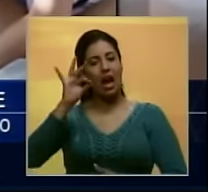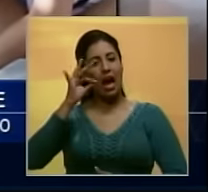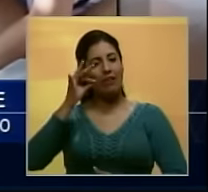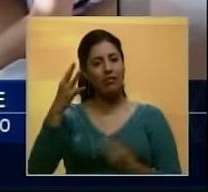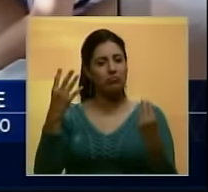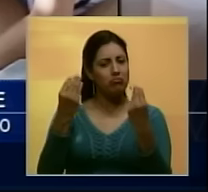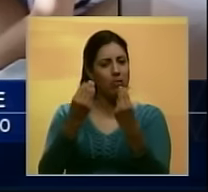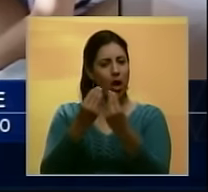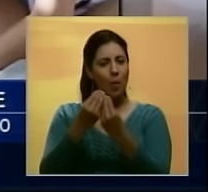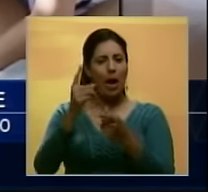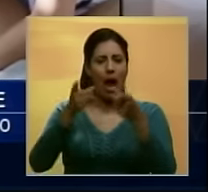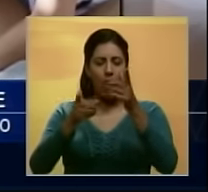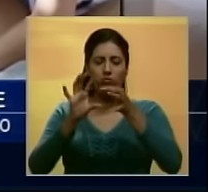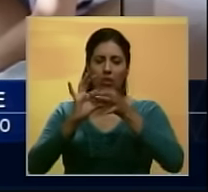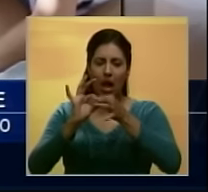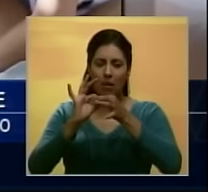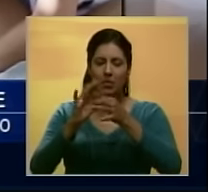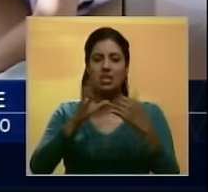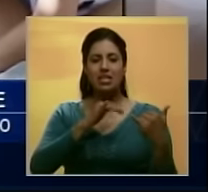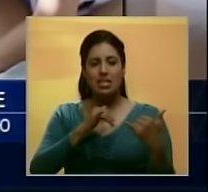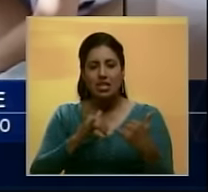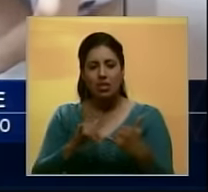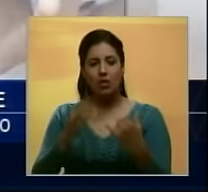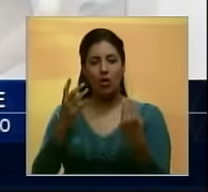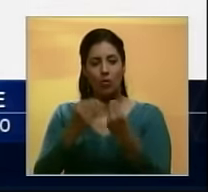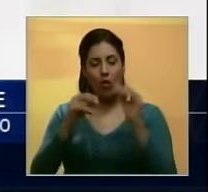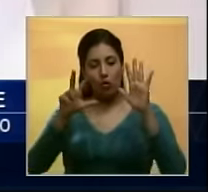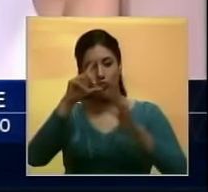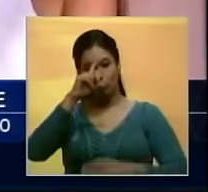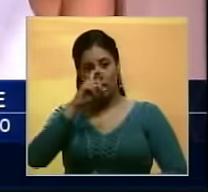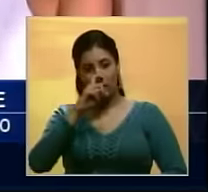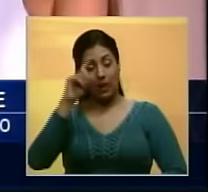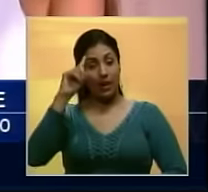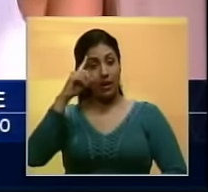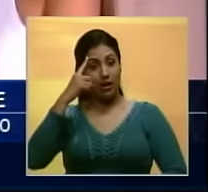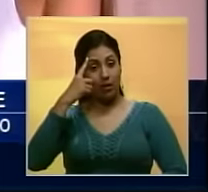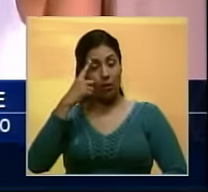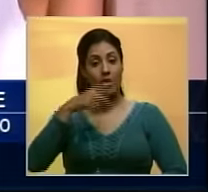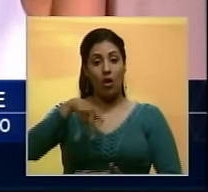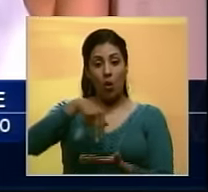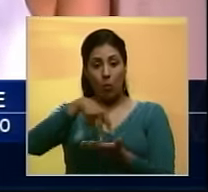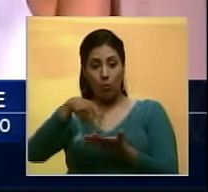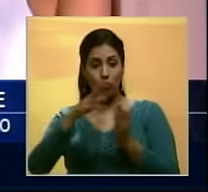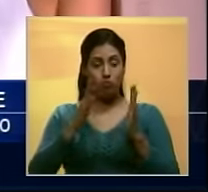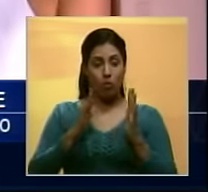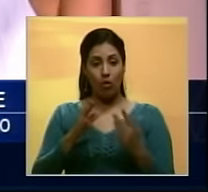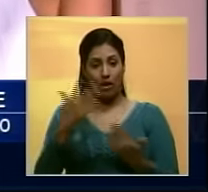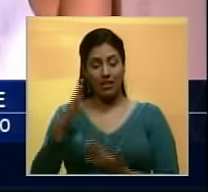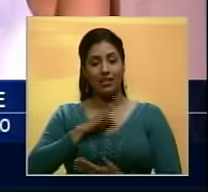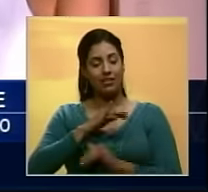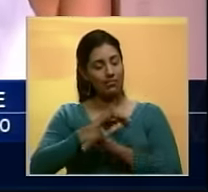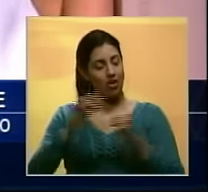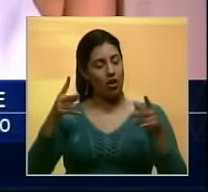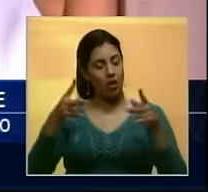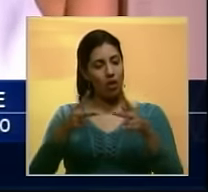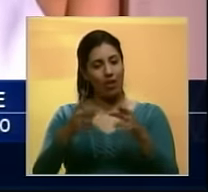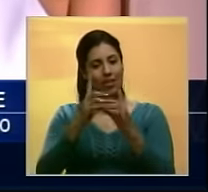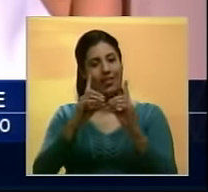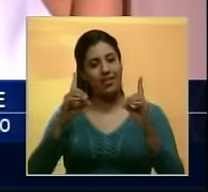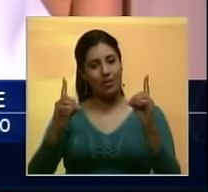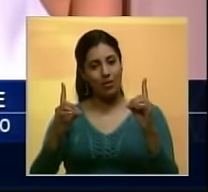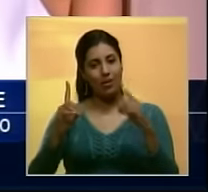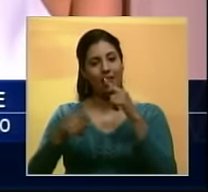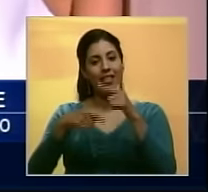acompañado por algunas amigas y su hijo Daniel de 8 años Recordemos que la modelo y el cantante boricua finalizaron su relación